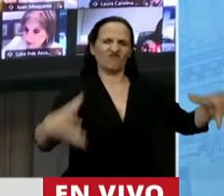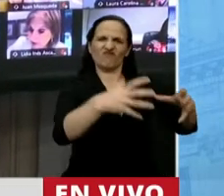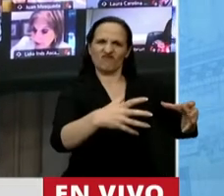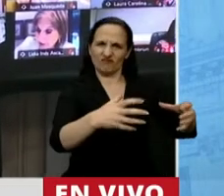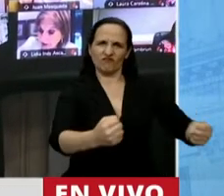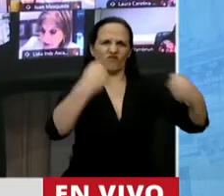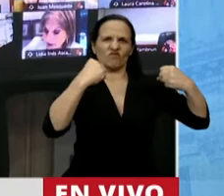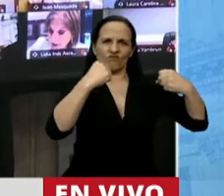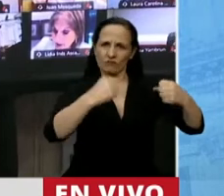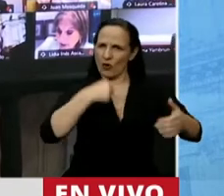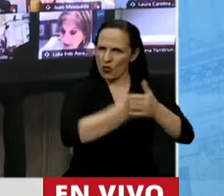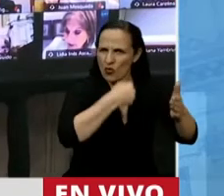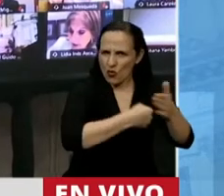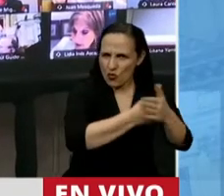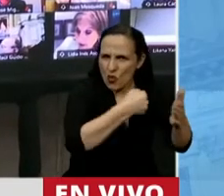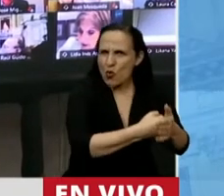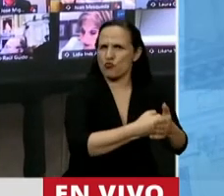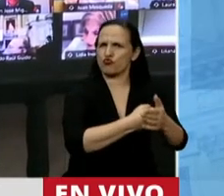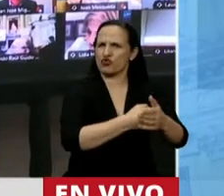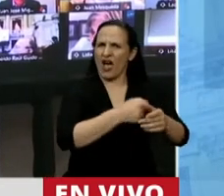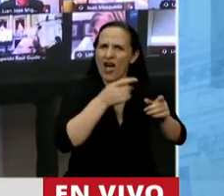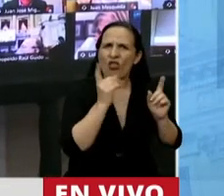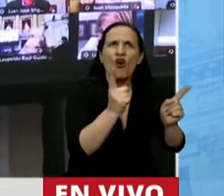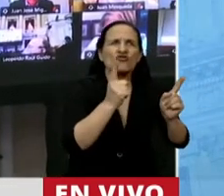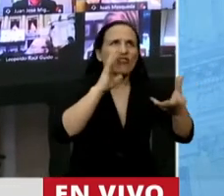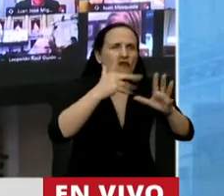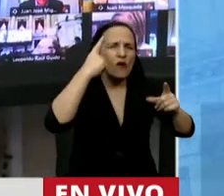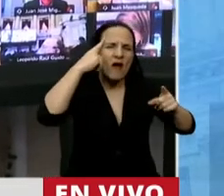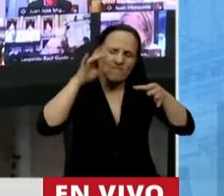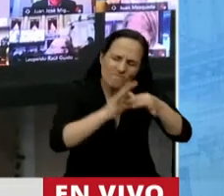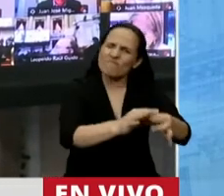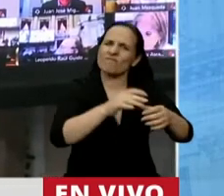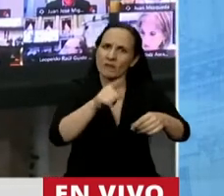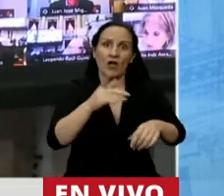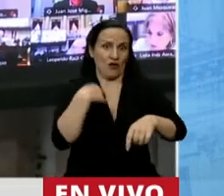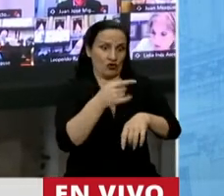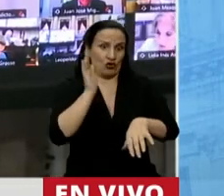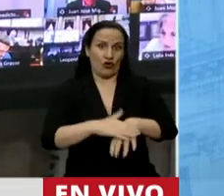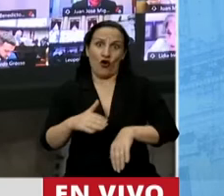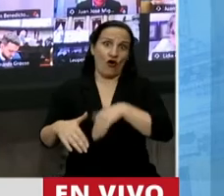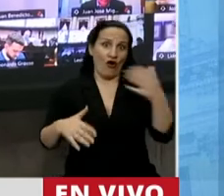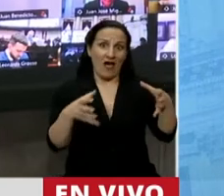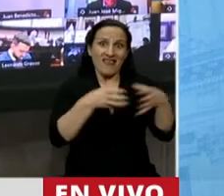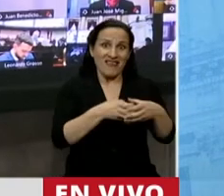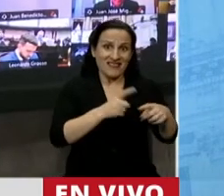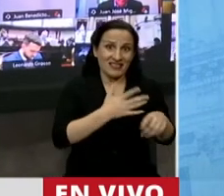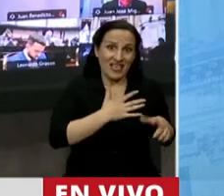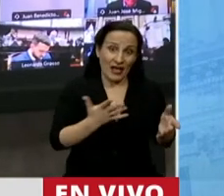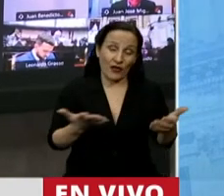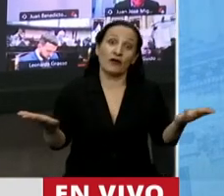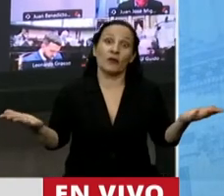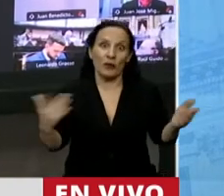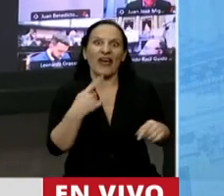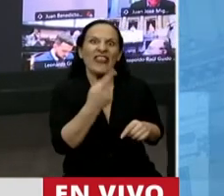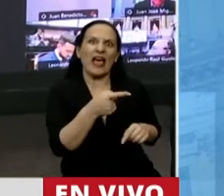lucha y la coherencia de la docencia y, por supuesto, desde la izquierda, porque también